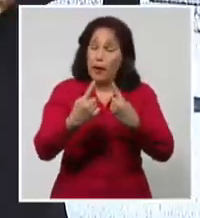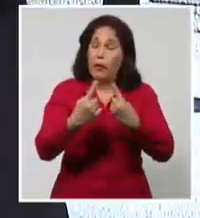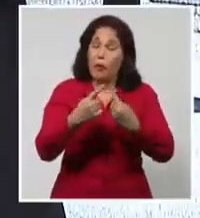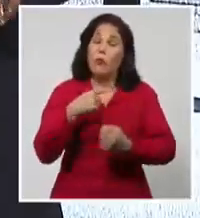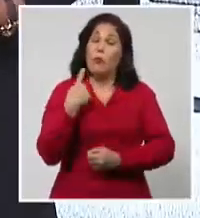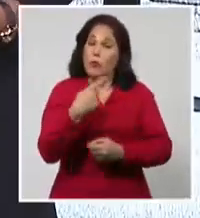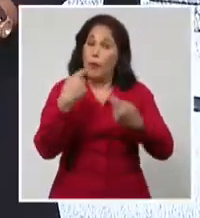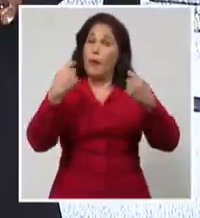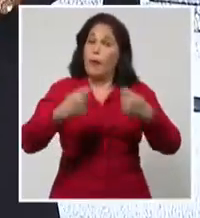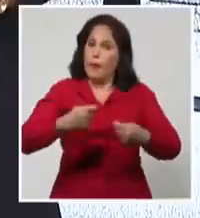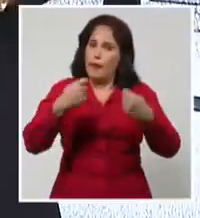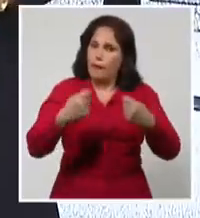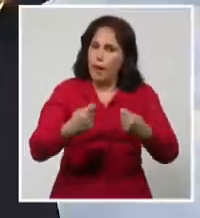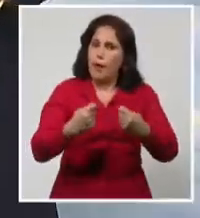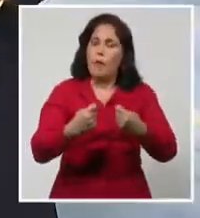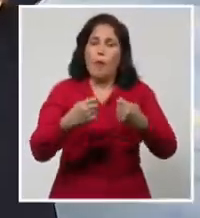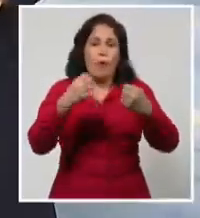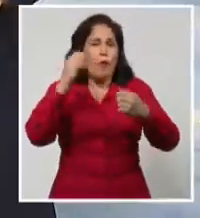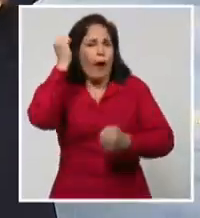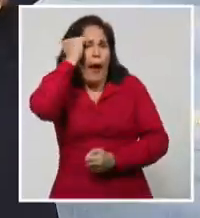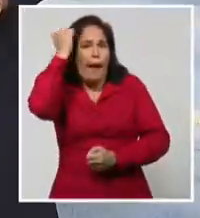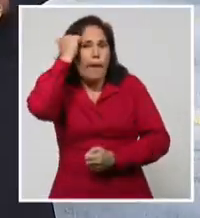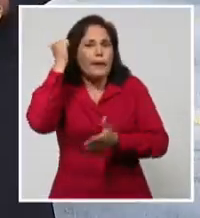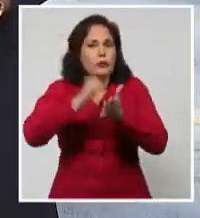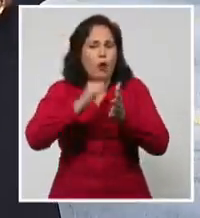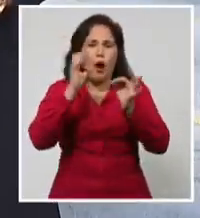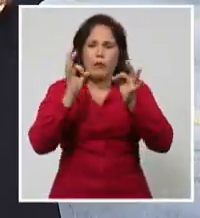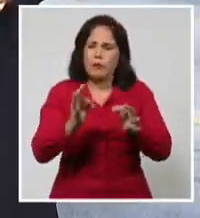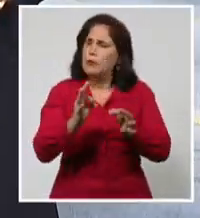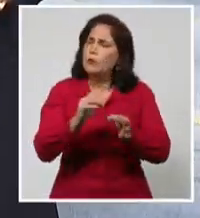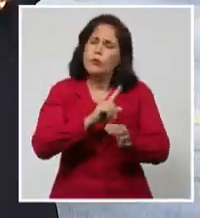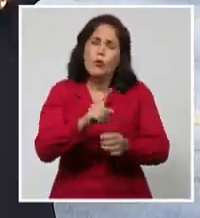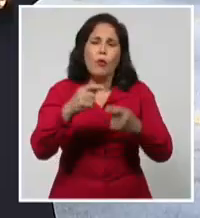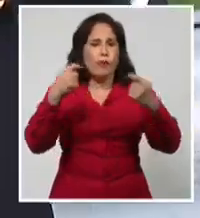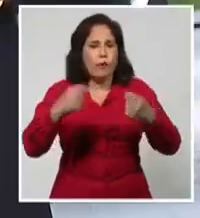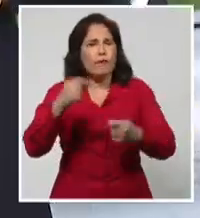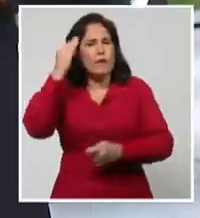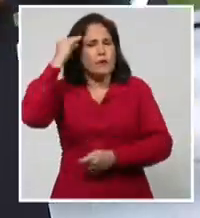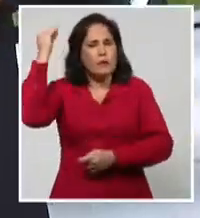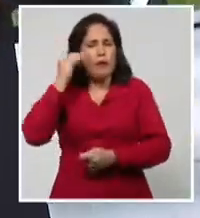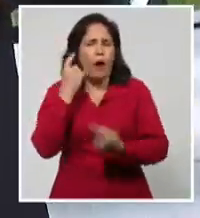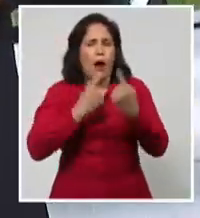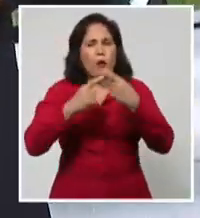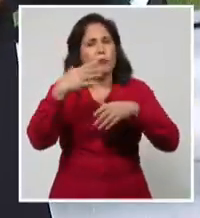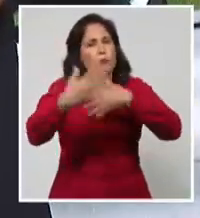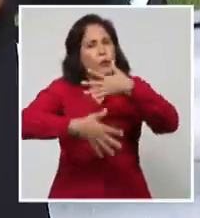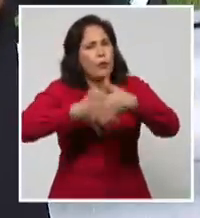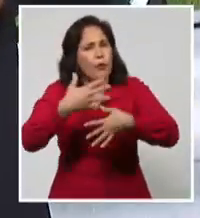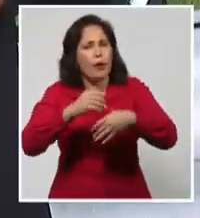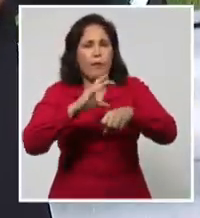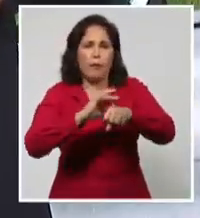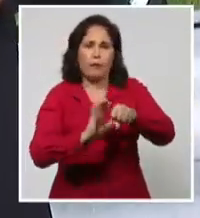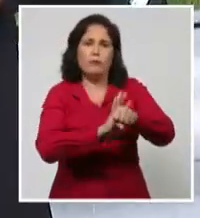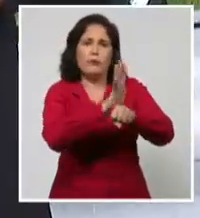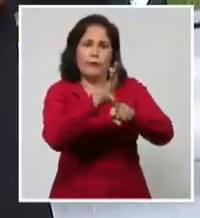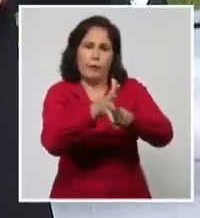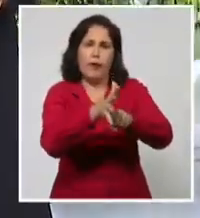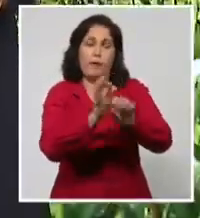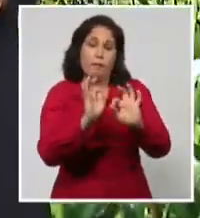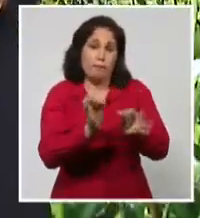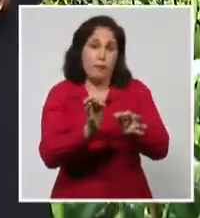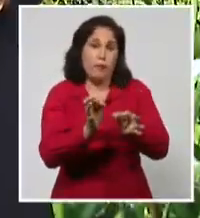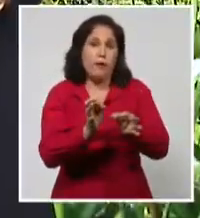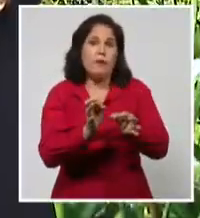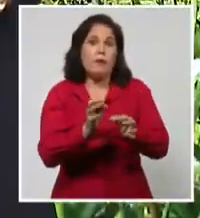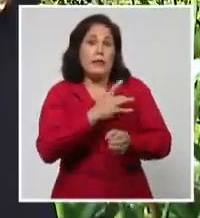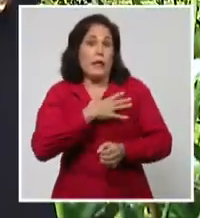de nuestra obstinada naturaleza gravita la ignorancia sobre algunas secuelas que va dejando la COVID-19 y que cada día